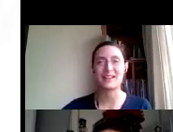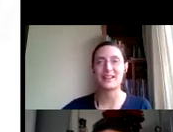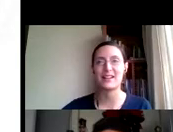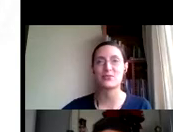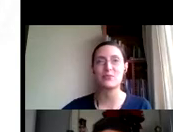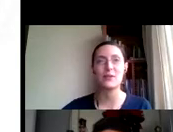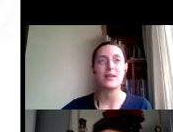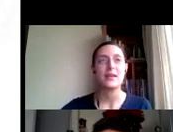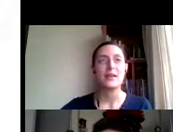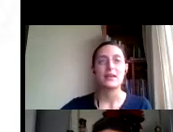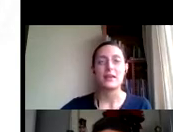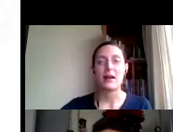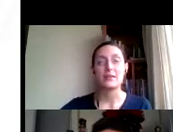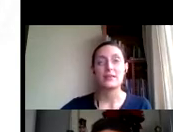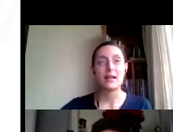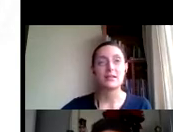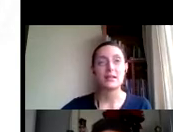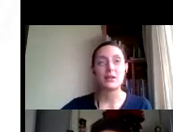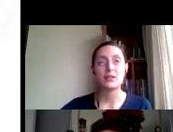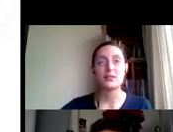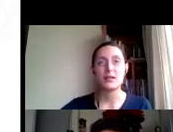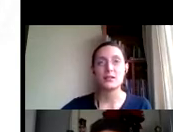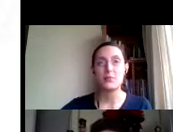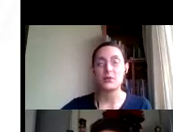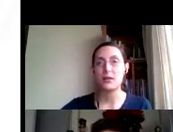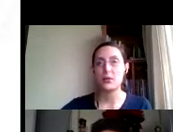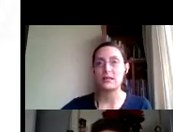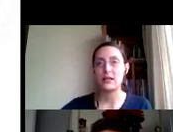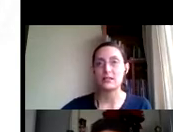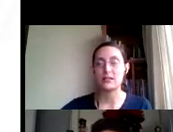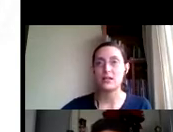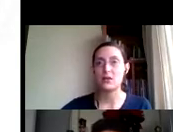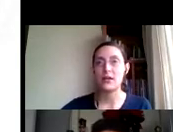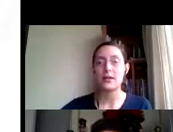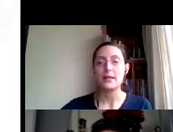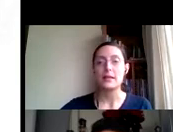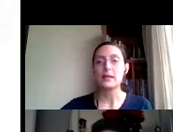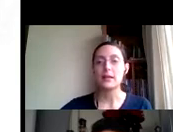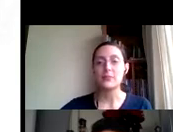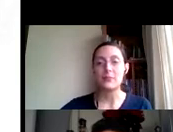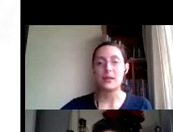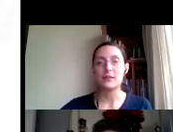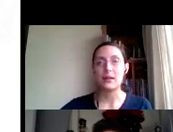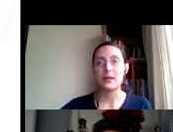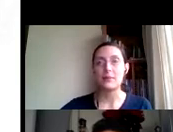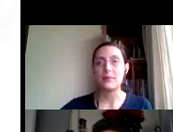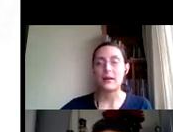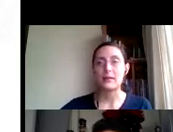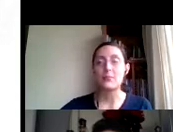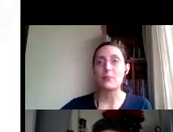charla de la sala de Zoom. Avisa en casa que no estarás disponible durante la siguiente hora. Y también